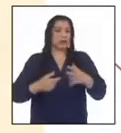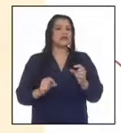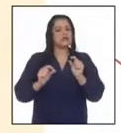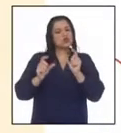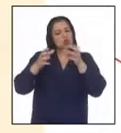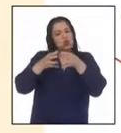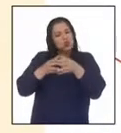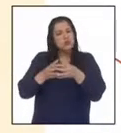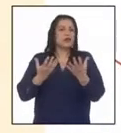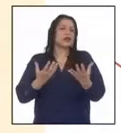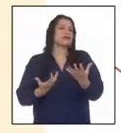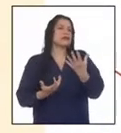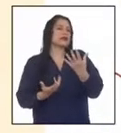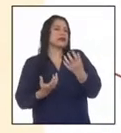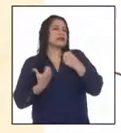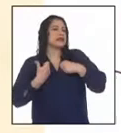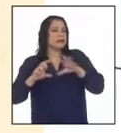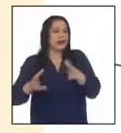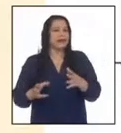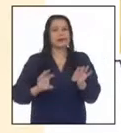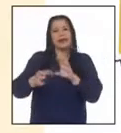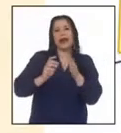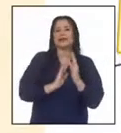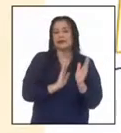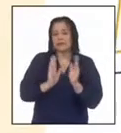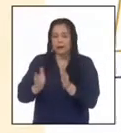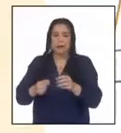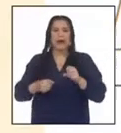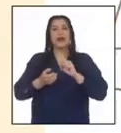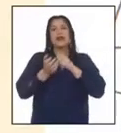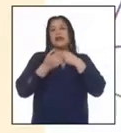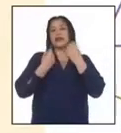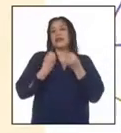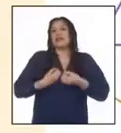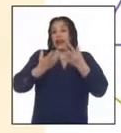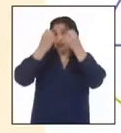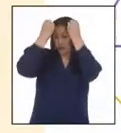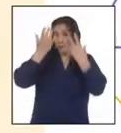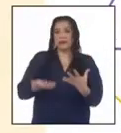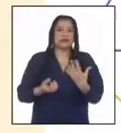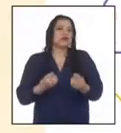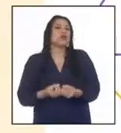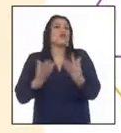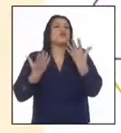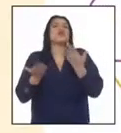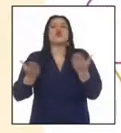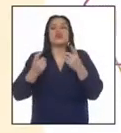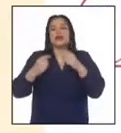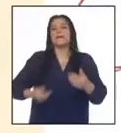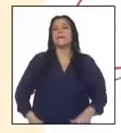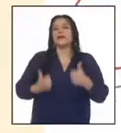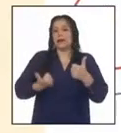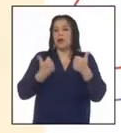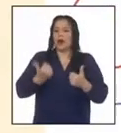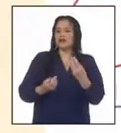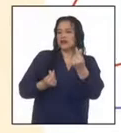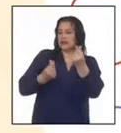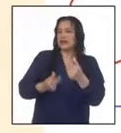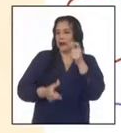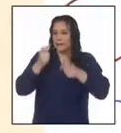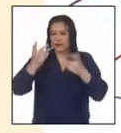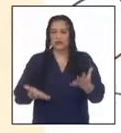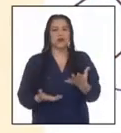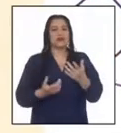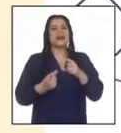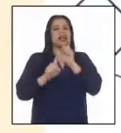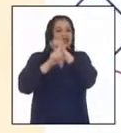operaciones que reúnen, elaboran y publican datos demográficos, económicos y sociales correspondientes